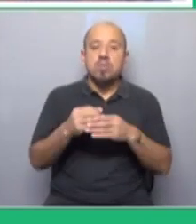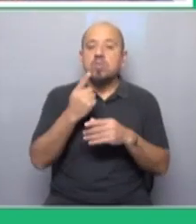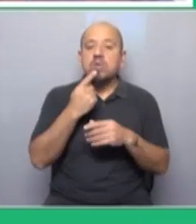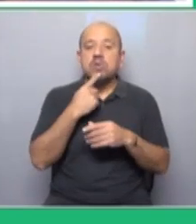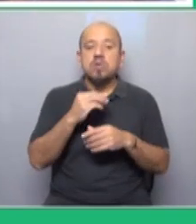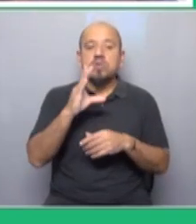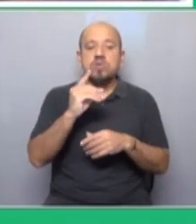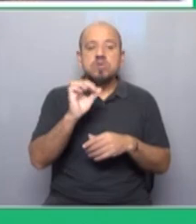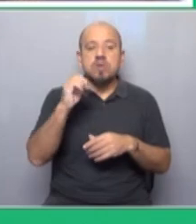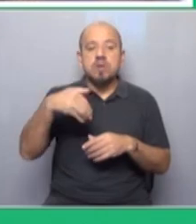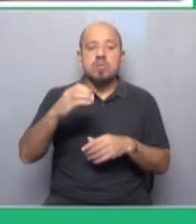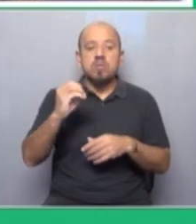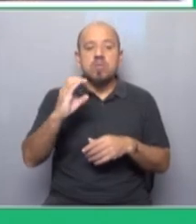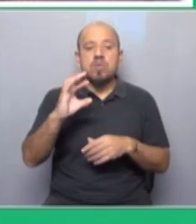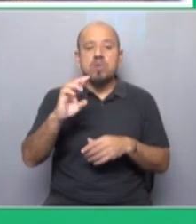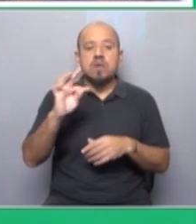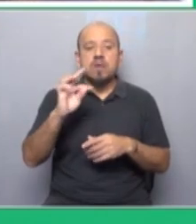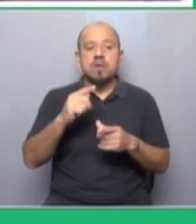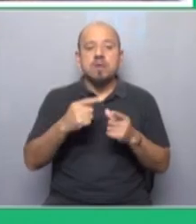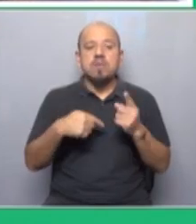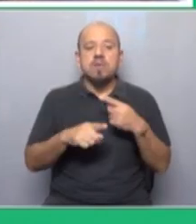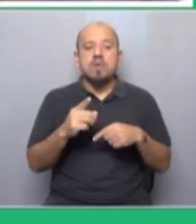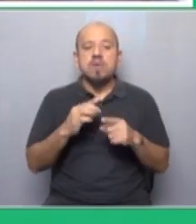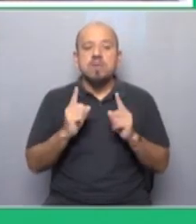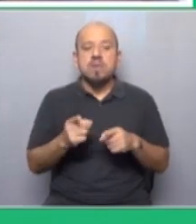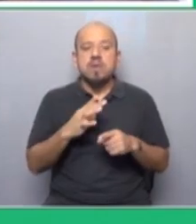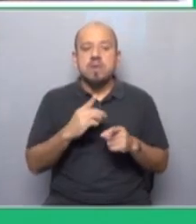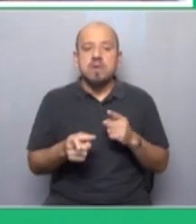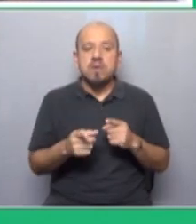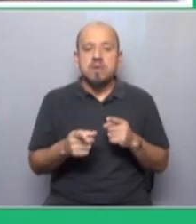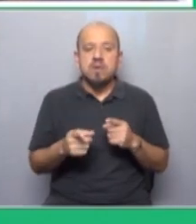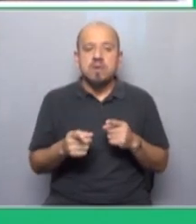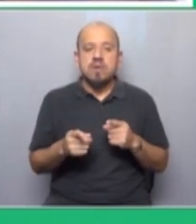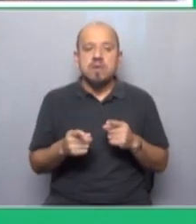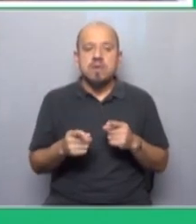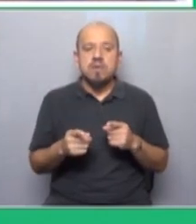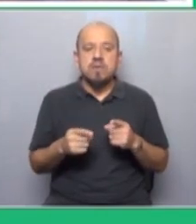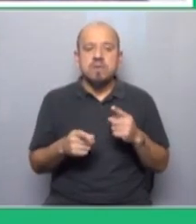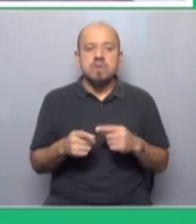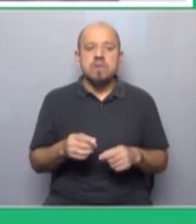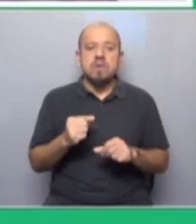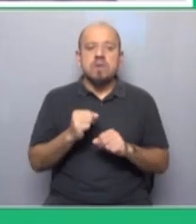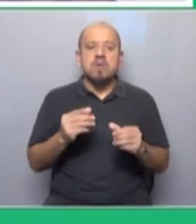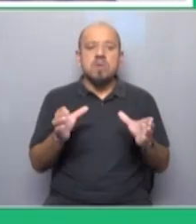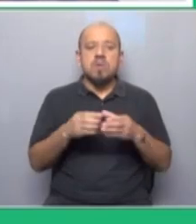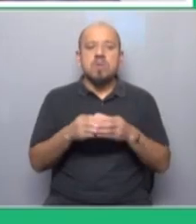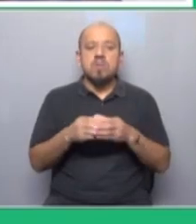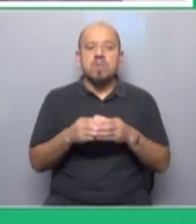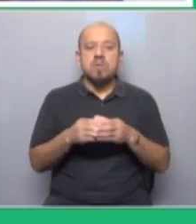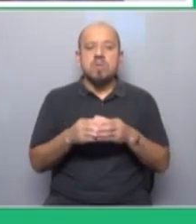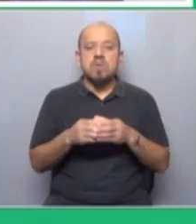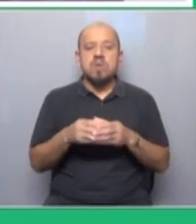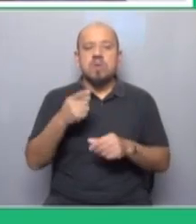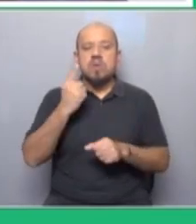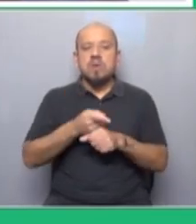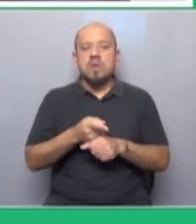poder en estos momentos. Pero también hay que señalar de que los grupos dominantes y en